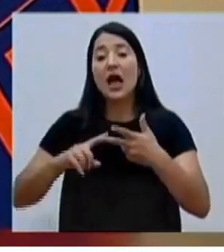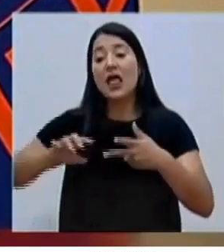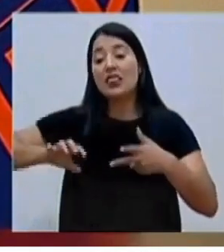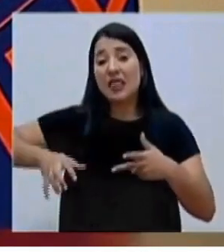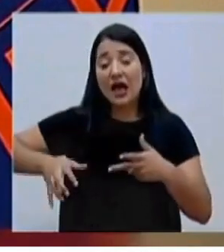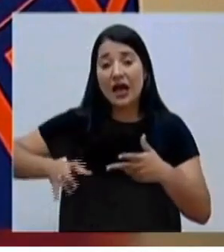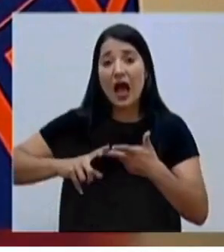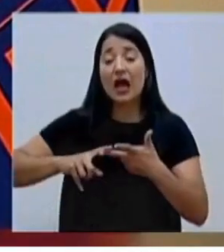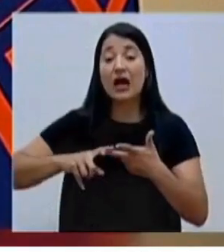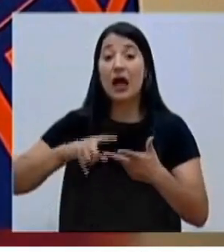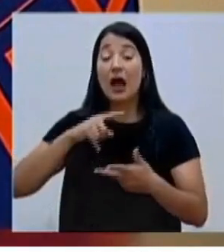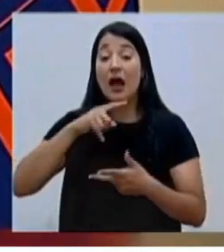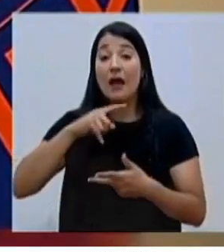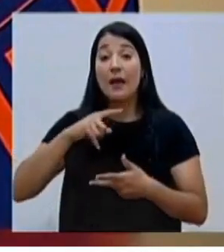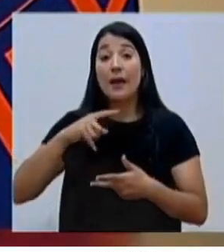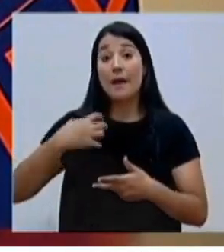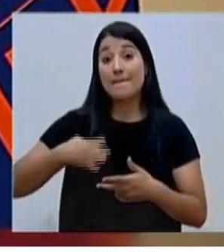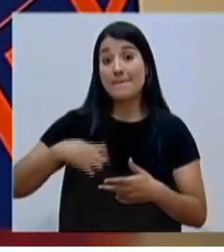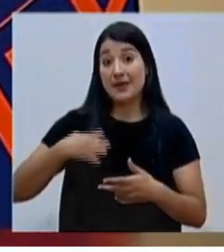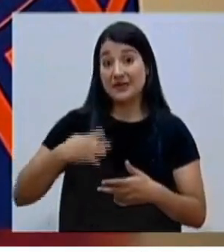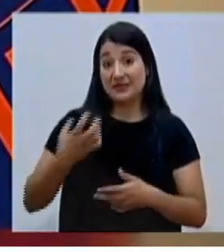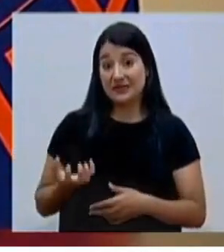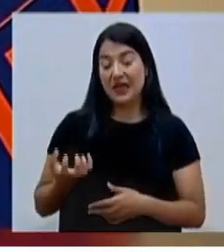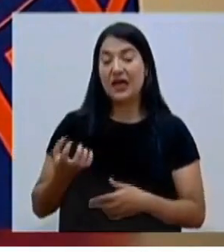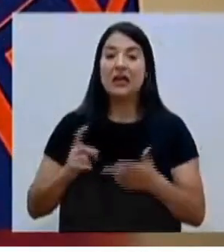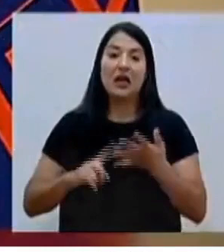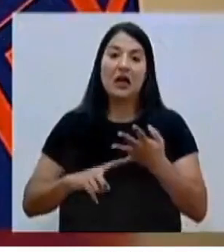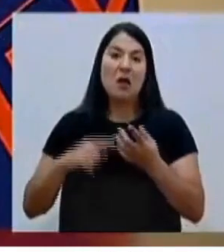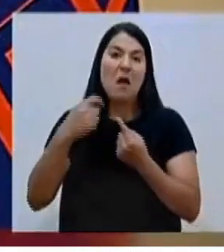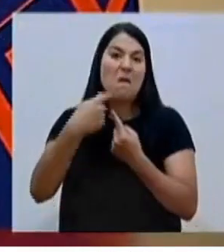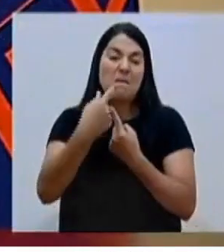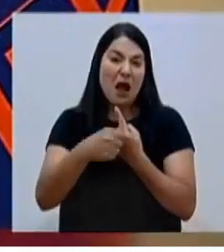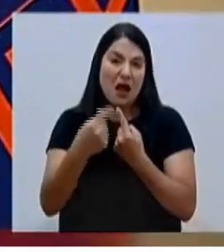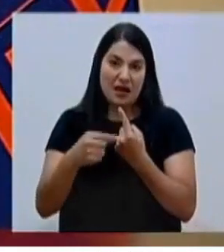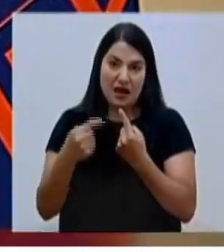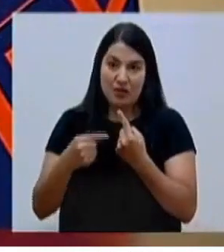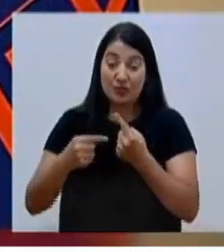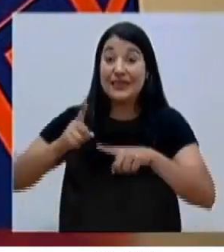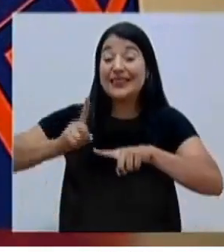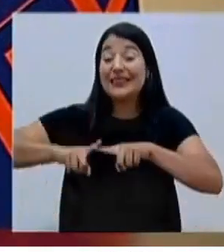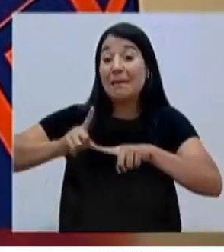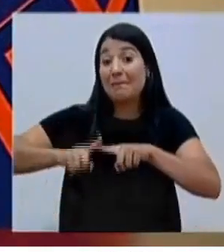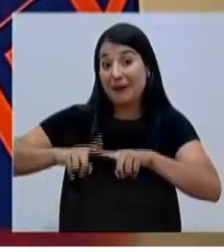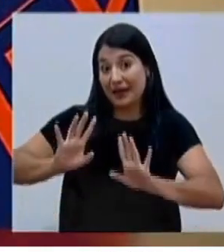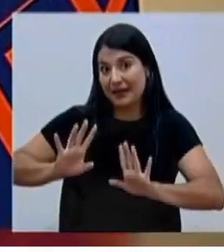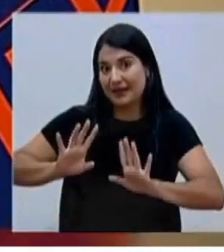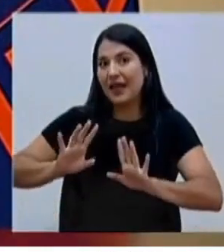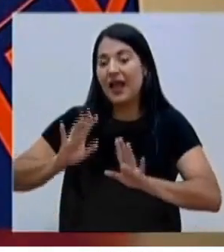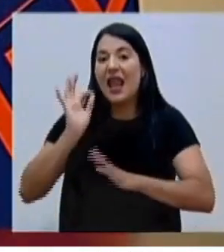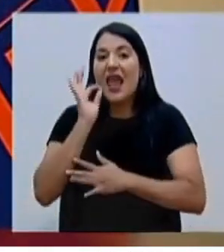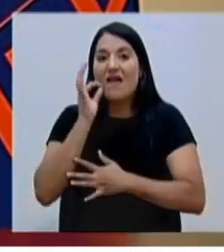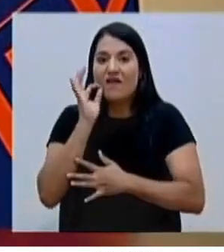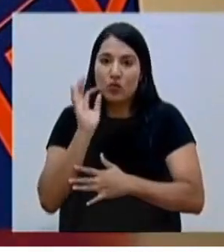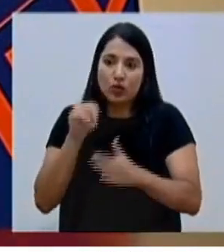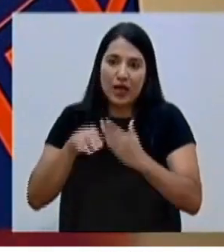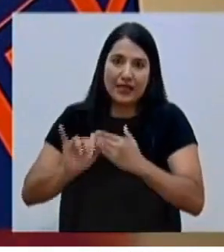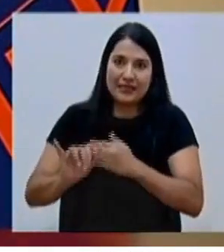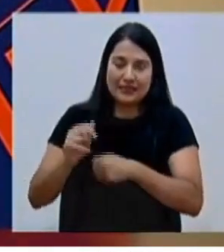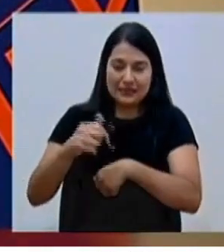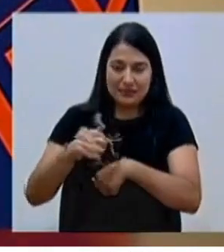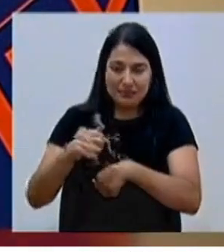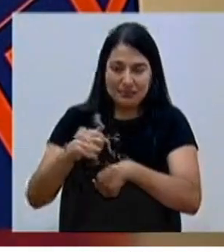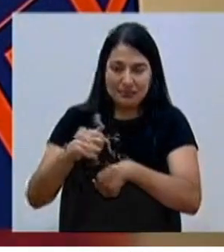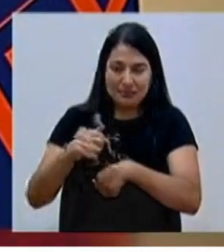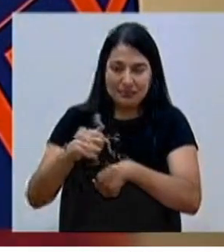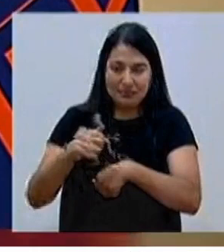manzana nacional Etcétera, bananos, de acuerdo a las posibilidades y a la fruta que está de cosecha Y